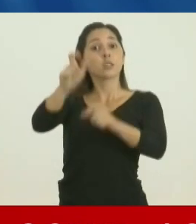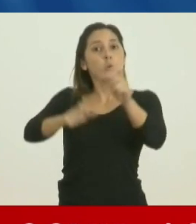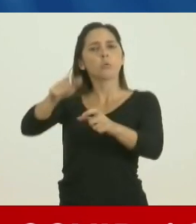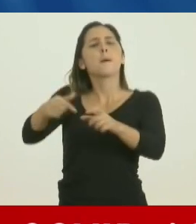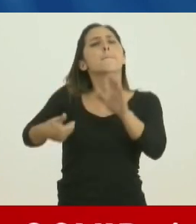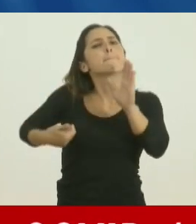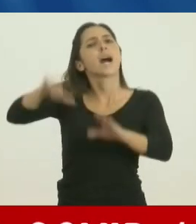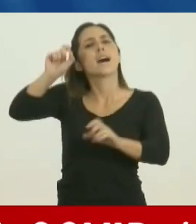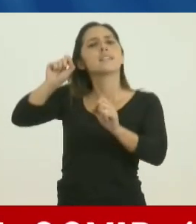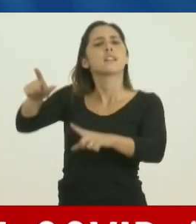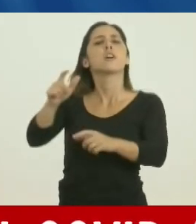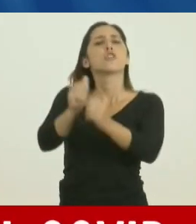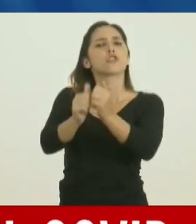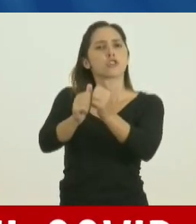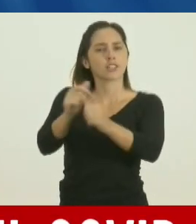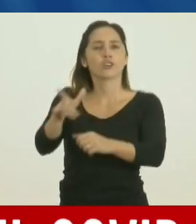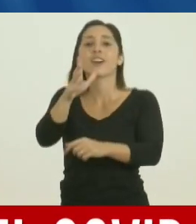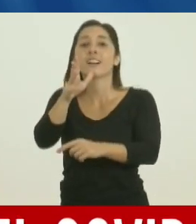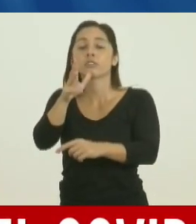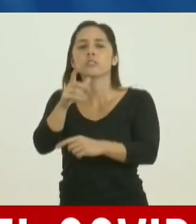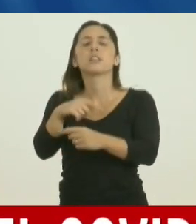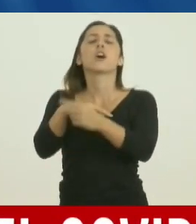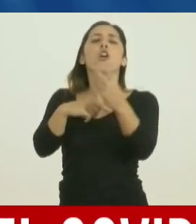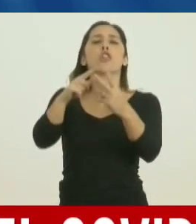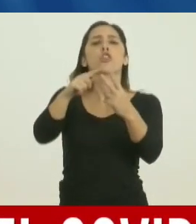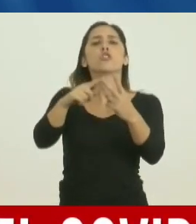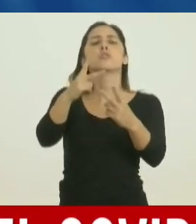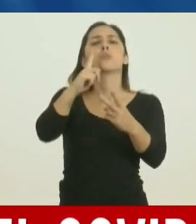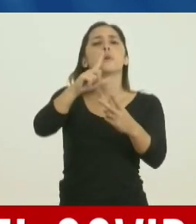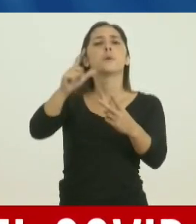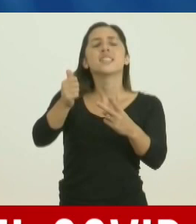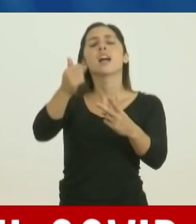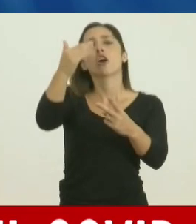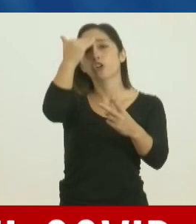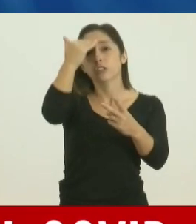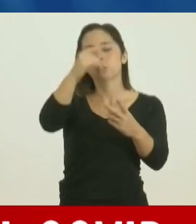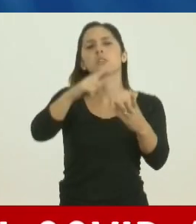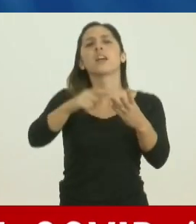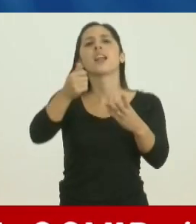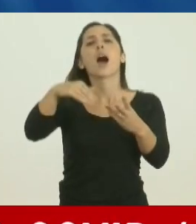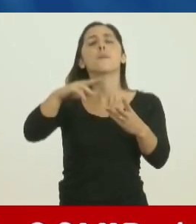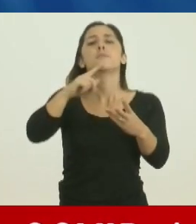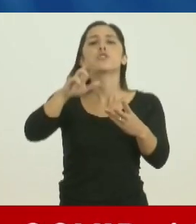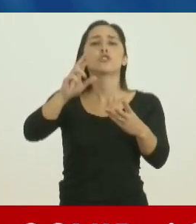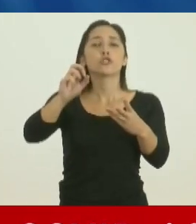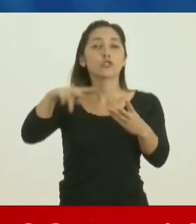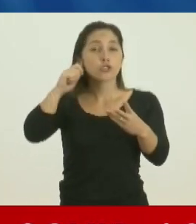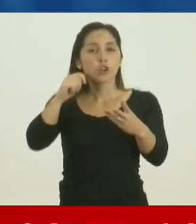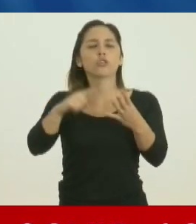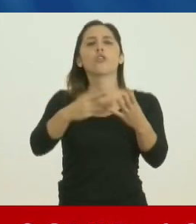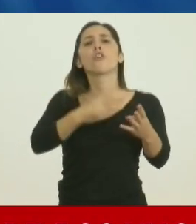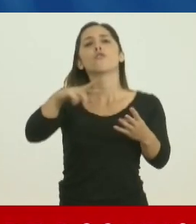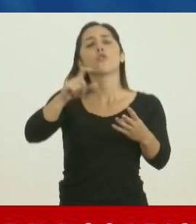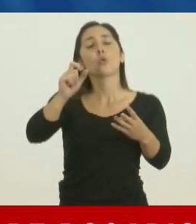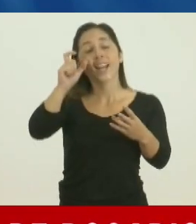Rosario, 14, el resto son dos personas de Villa Constitución, dos de Armstrong y una de Rafaela, una de Funes y una de